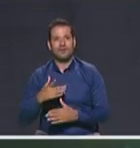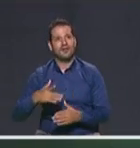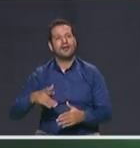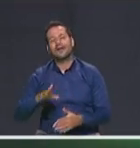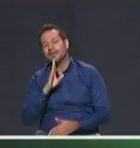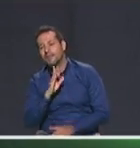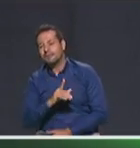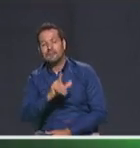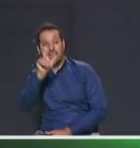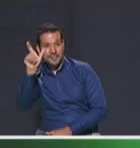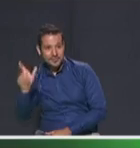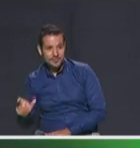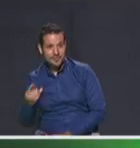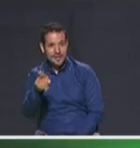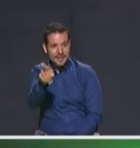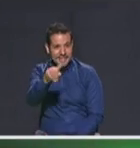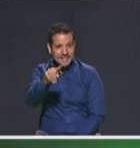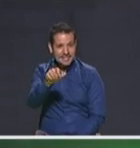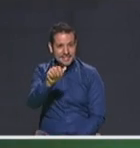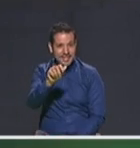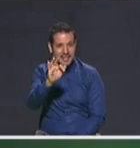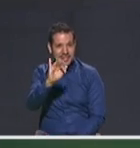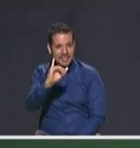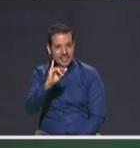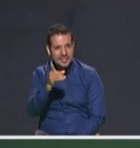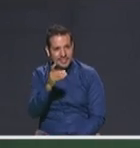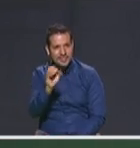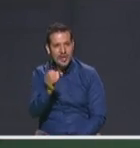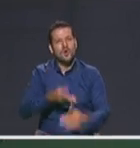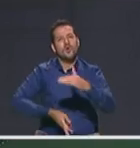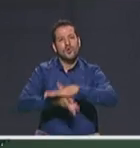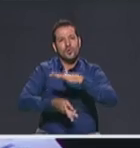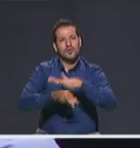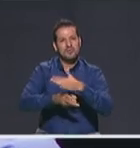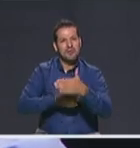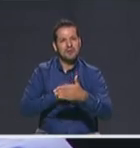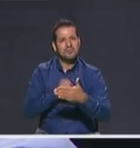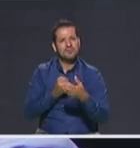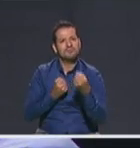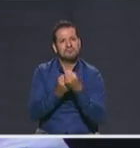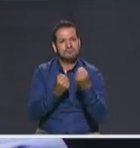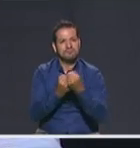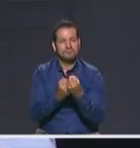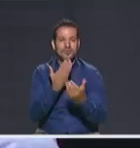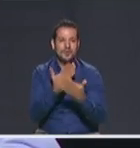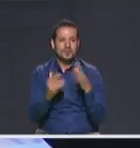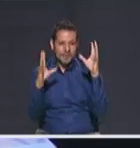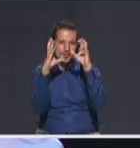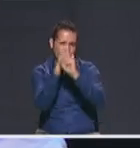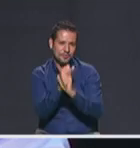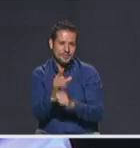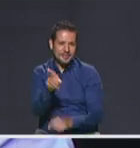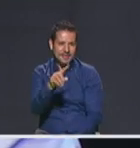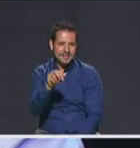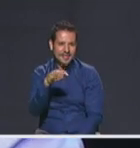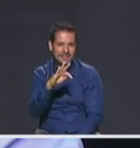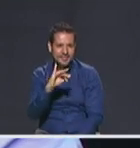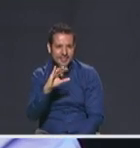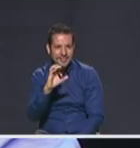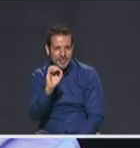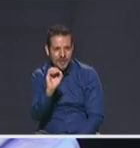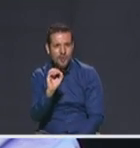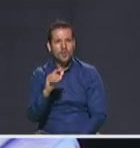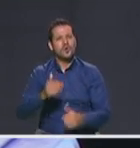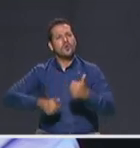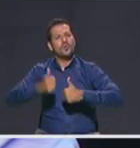para Santiago Gómez Barrera, del Movimiento. Seguimos contando con vos. Buenas noches, soy Santiago Gómez. Llevo más de 20